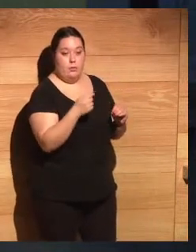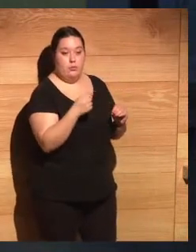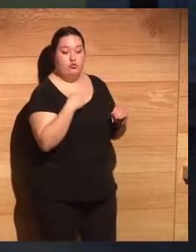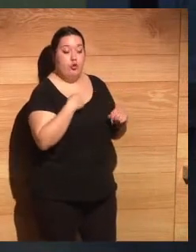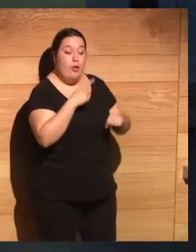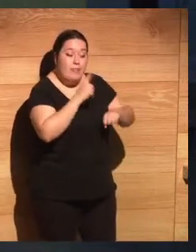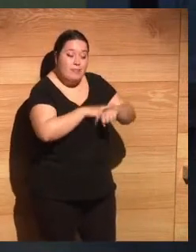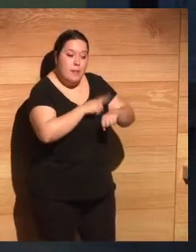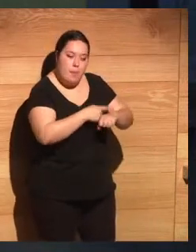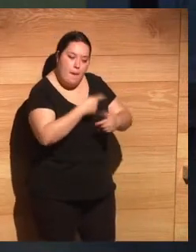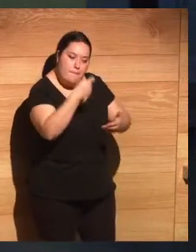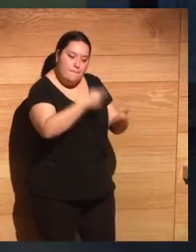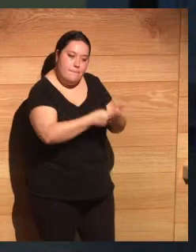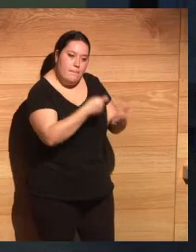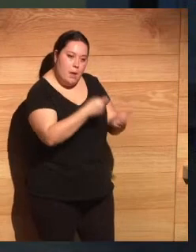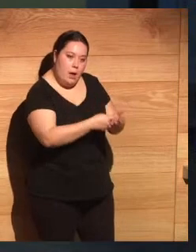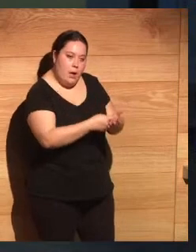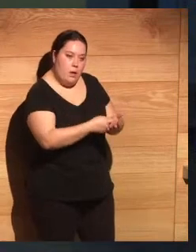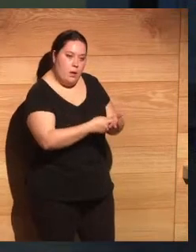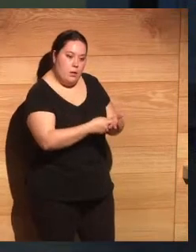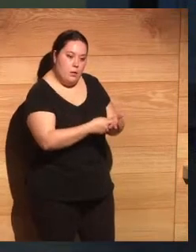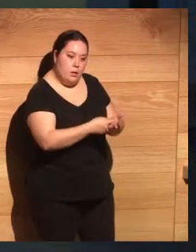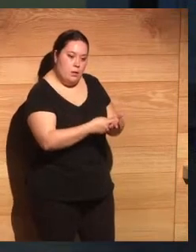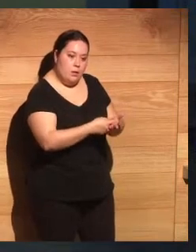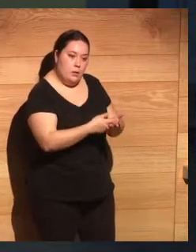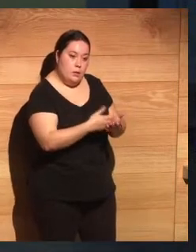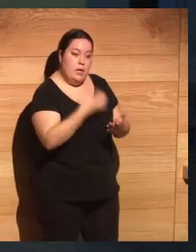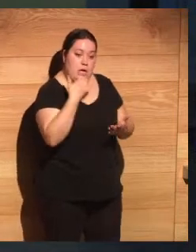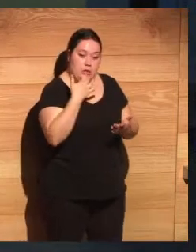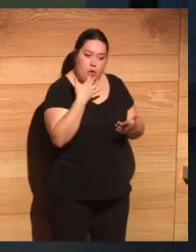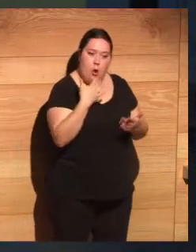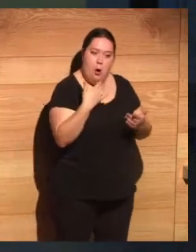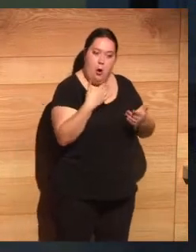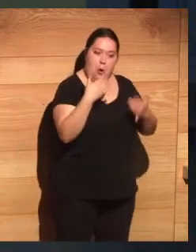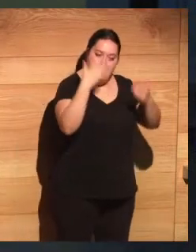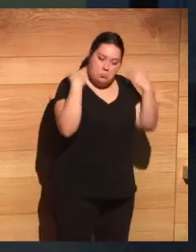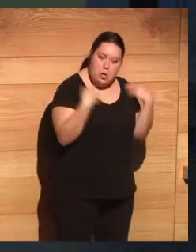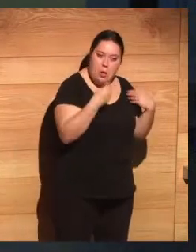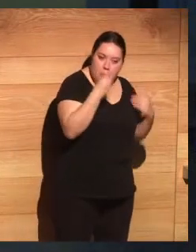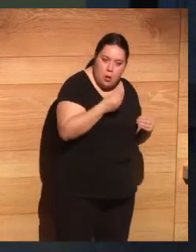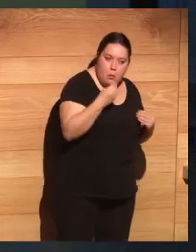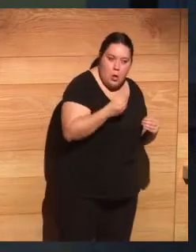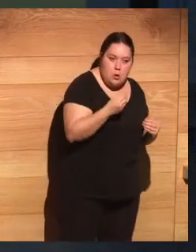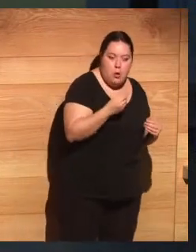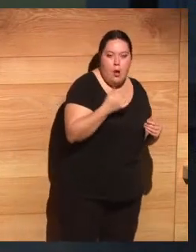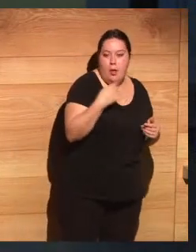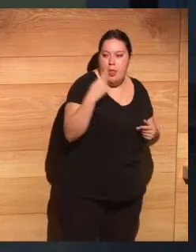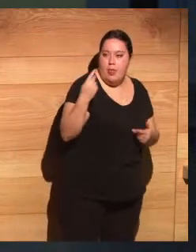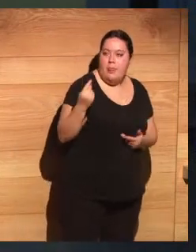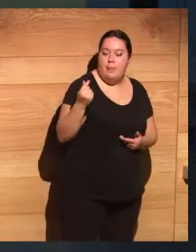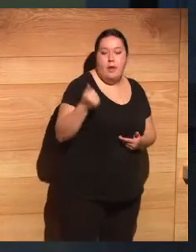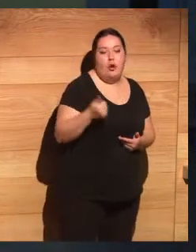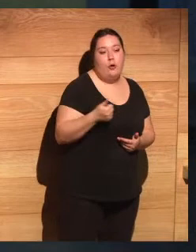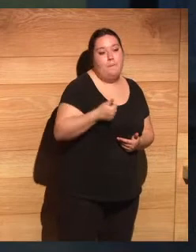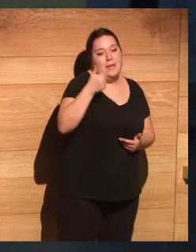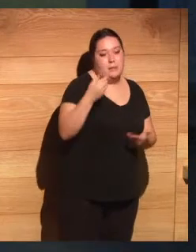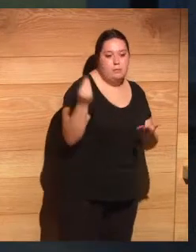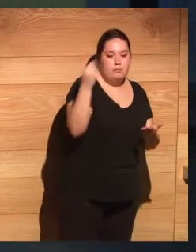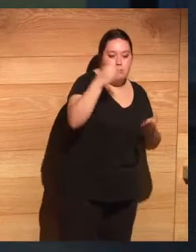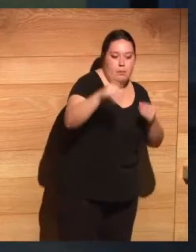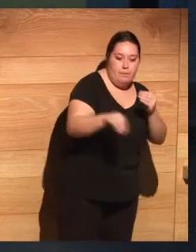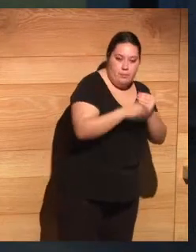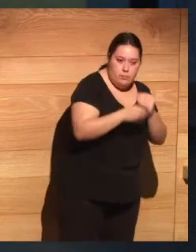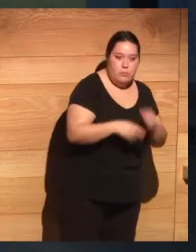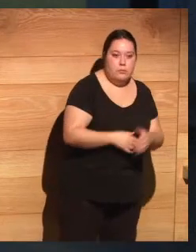tiempo o a me pagan por tiempo. Si encima tengo más rendimiento, tendré un bonus o no, pero básicamente toda la norma es tiempo.